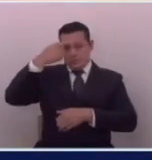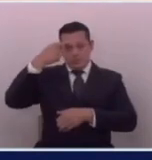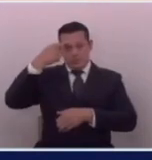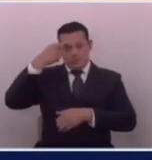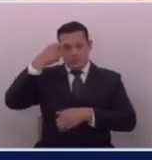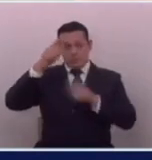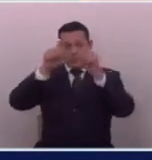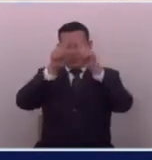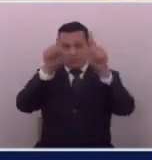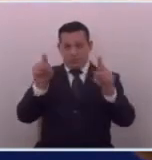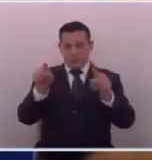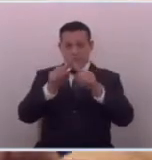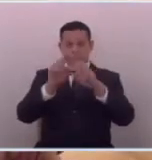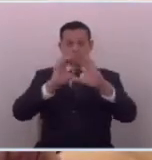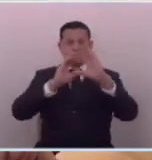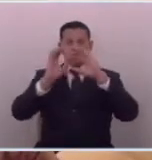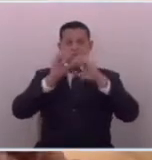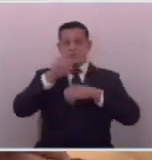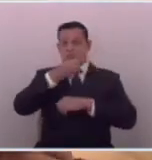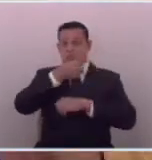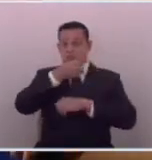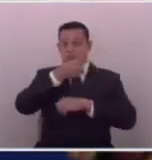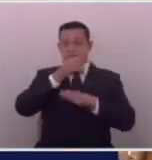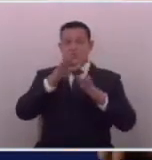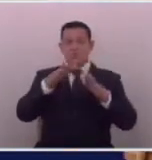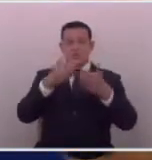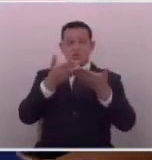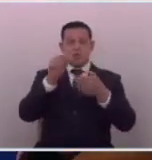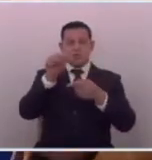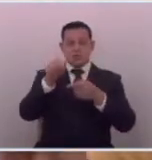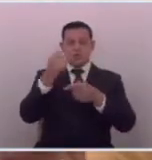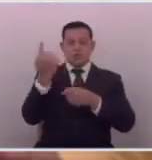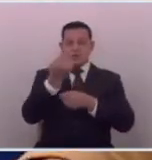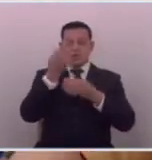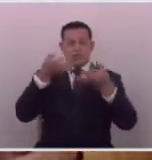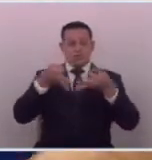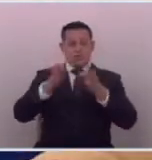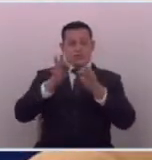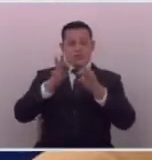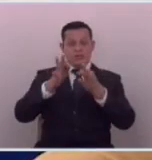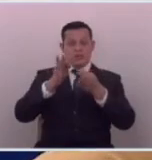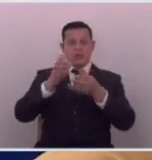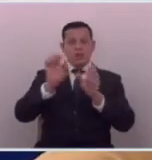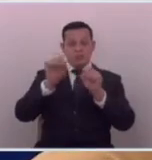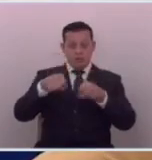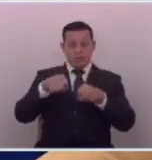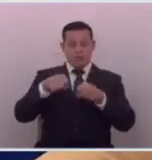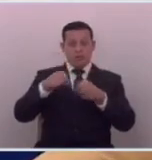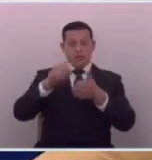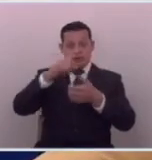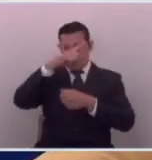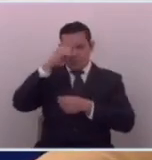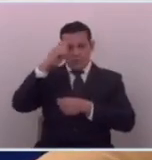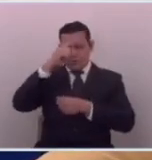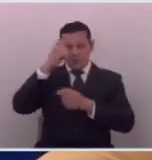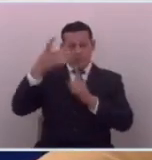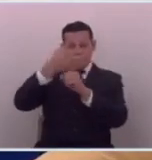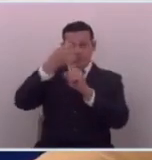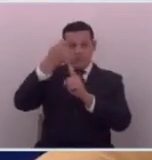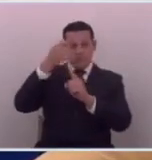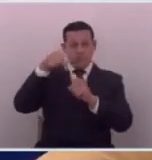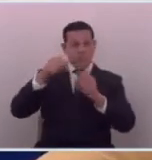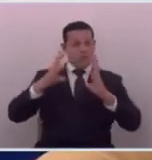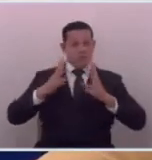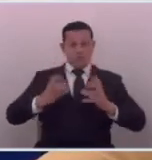esos canales a esos medios tradicionales y que esa era la única manera en la que subsistían porque este gobierno